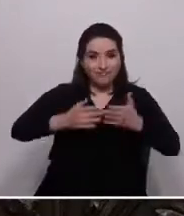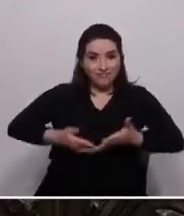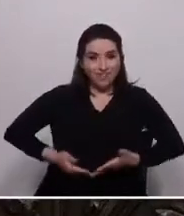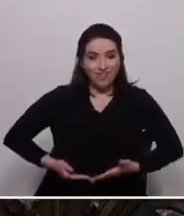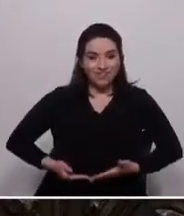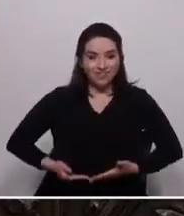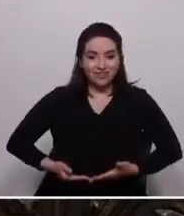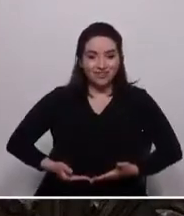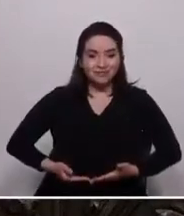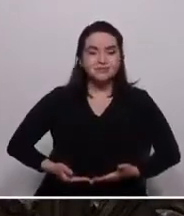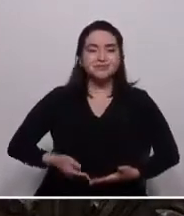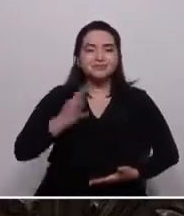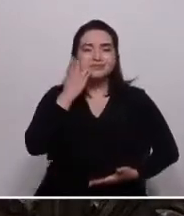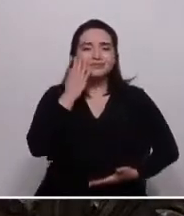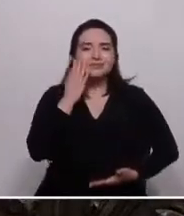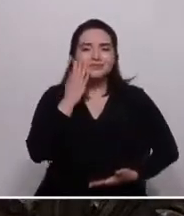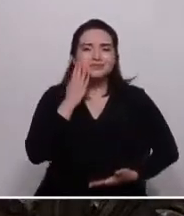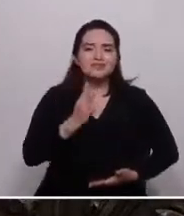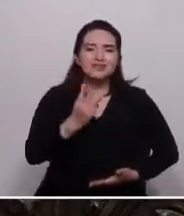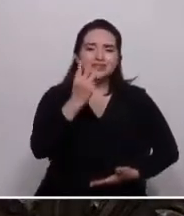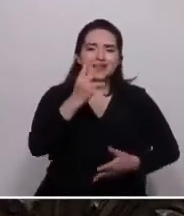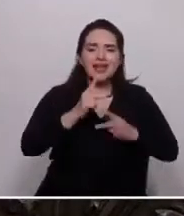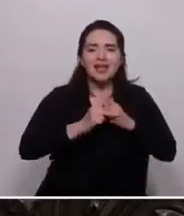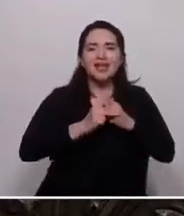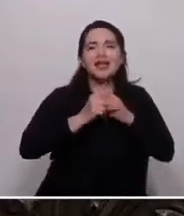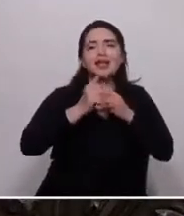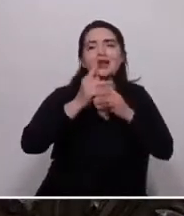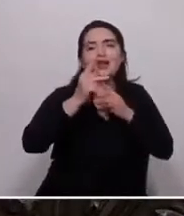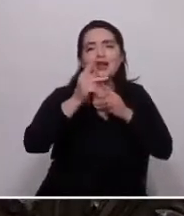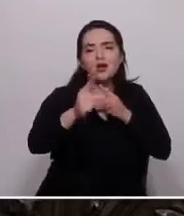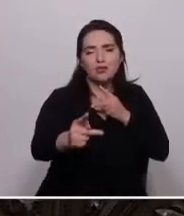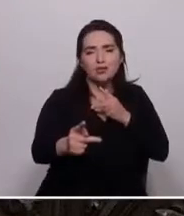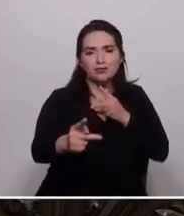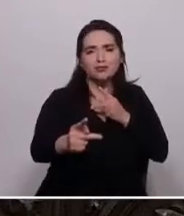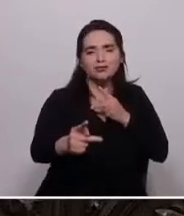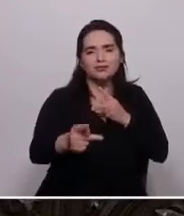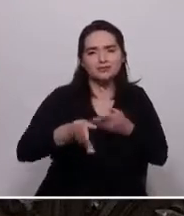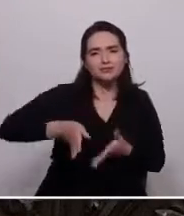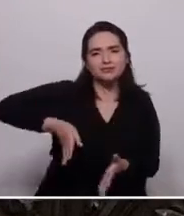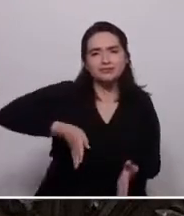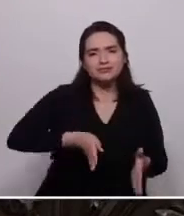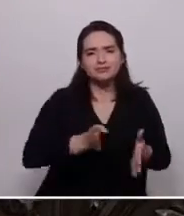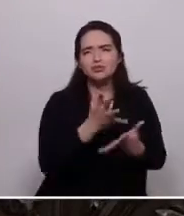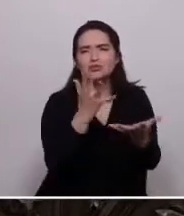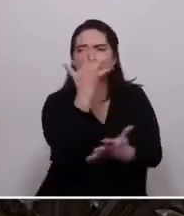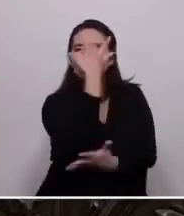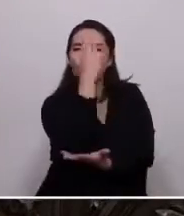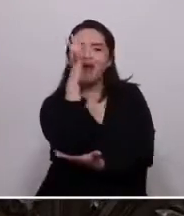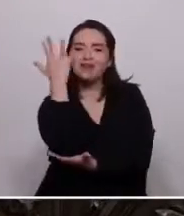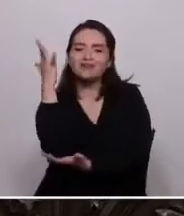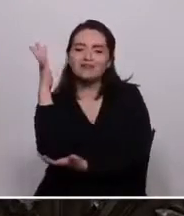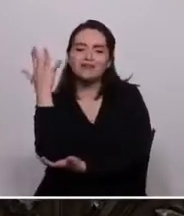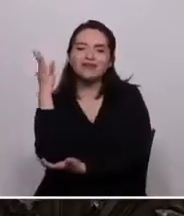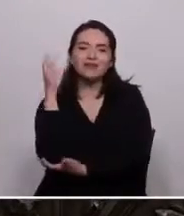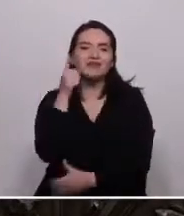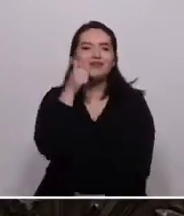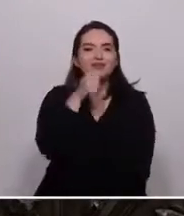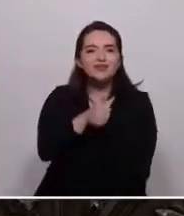Tres kilómetros de tierra, acequias y tranques y muchos árboles eran lo que a diario